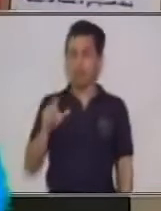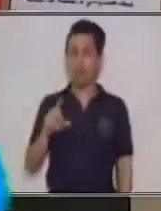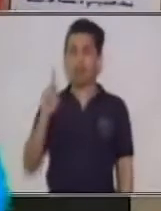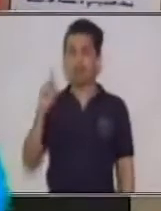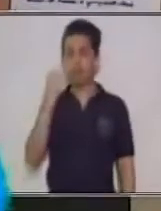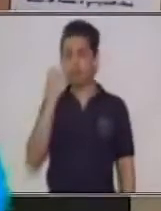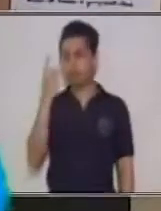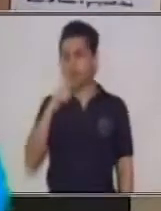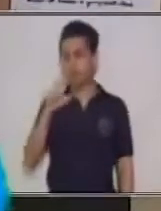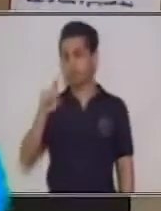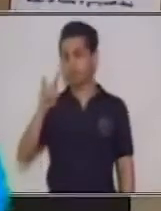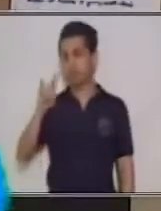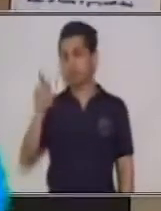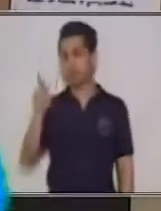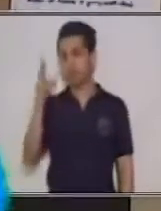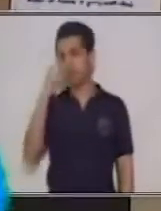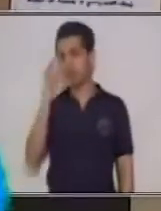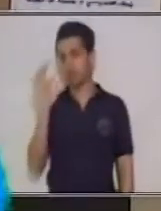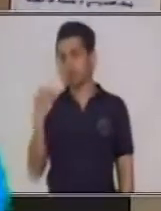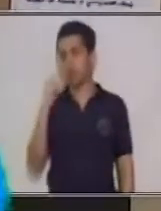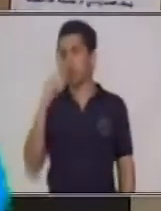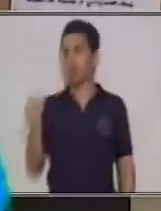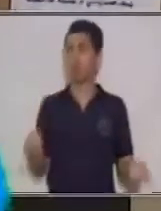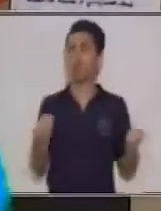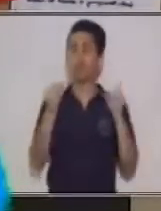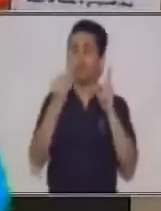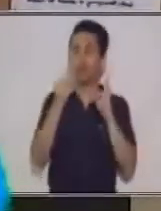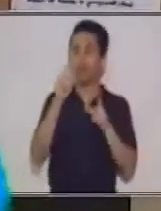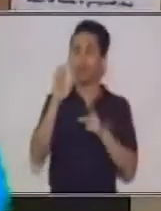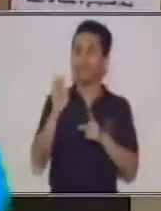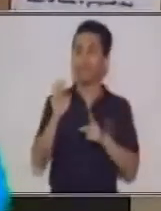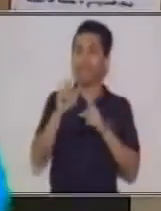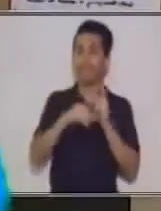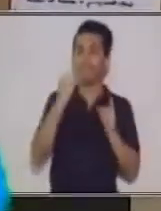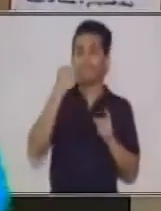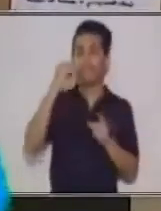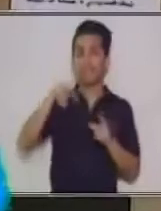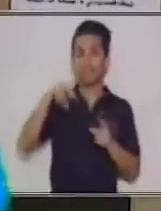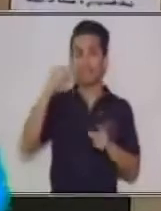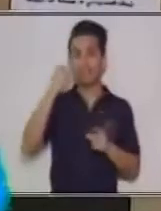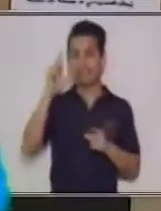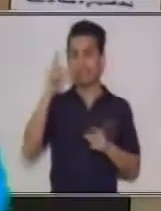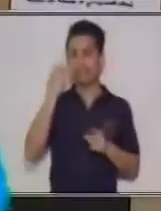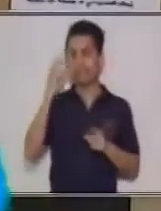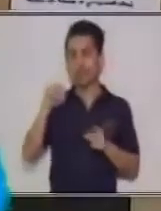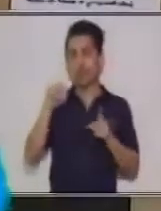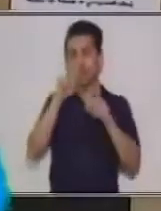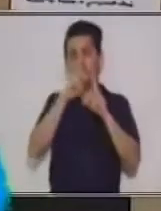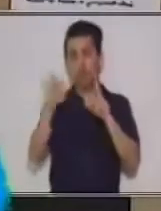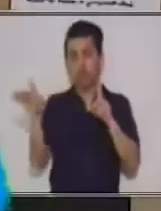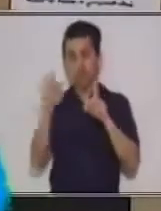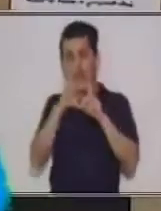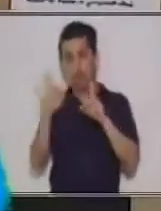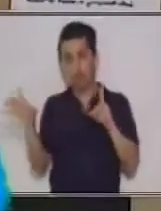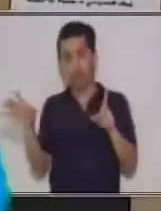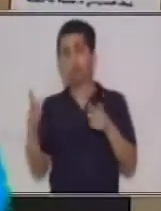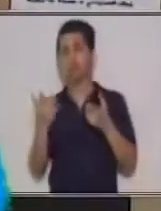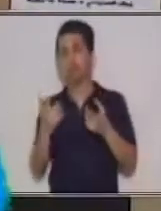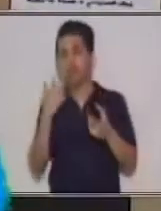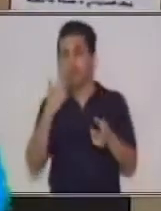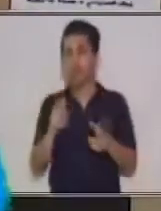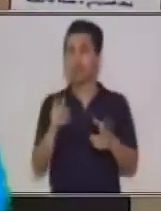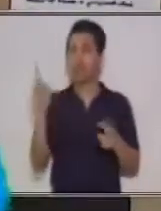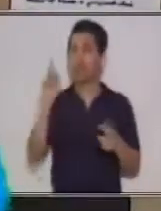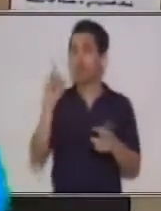específicamente en su definición, cuáles son las funciones de aplicabilidad, asimismo los tipos de discurso,